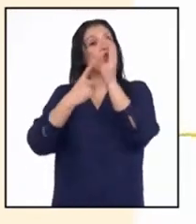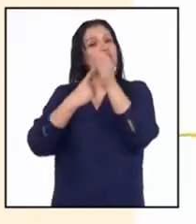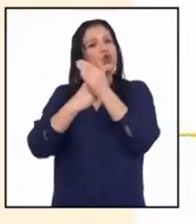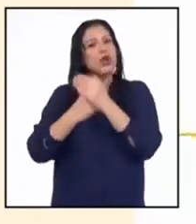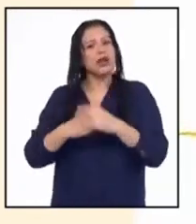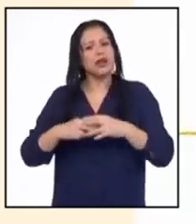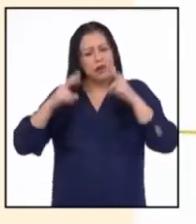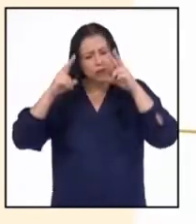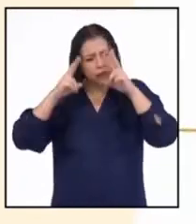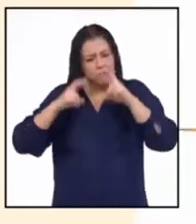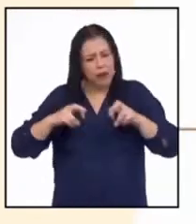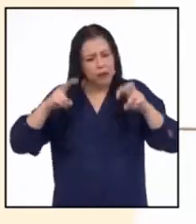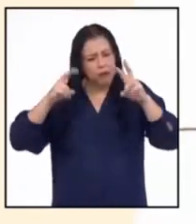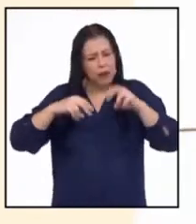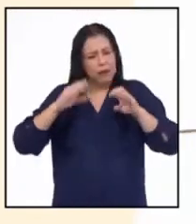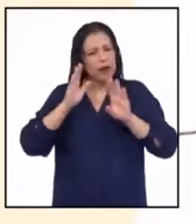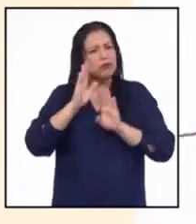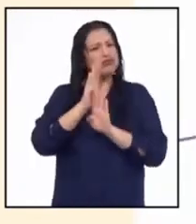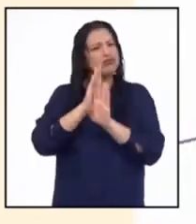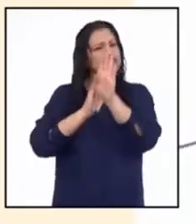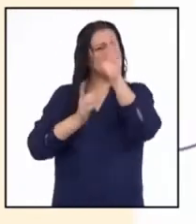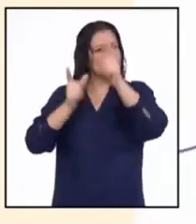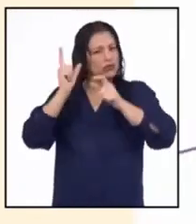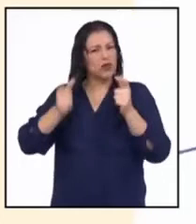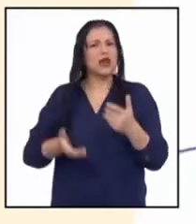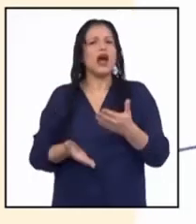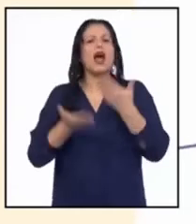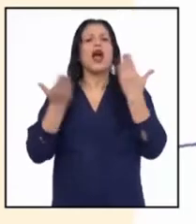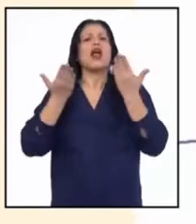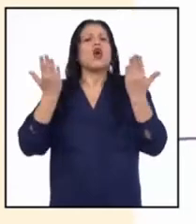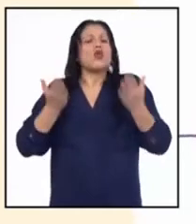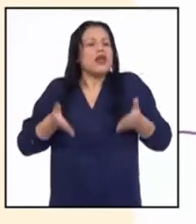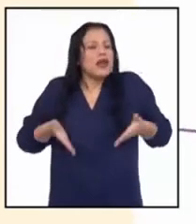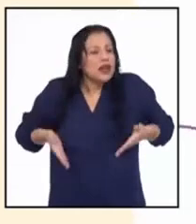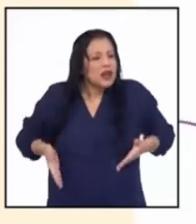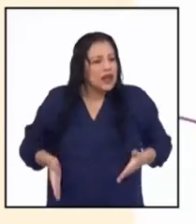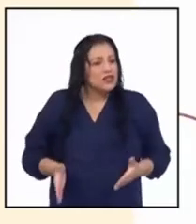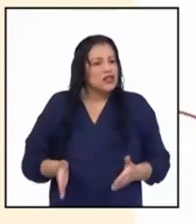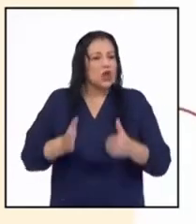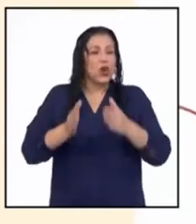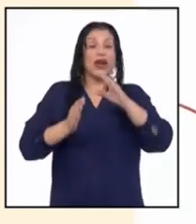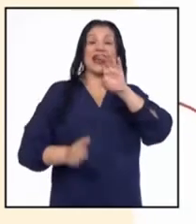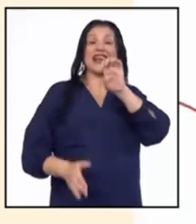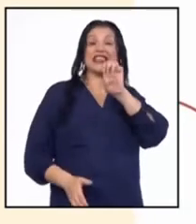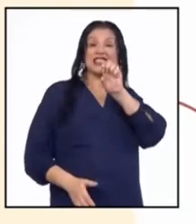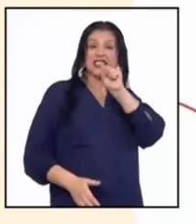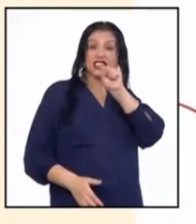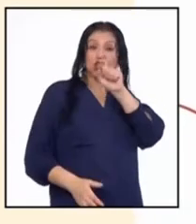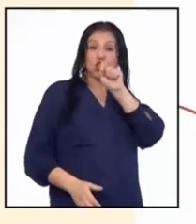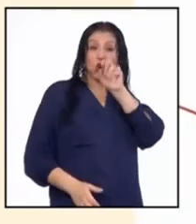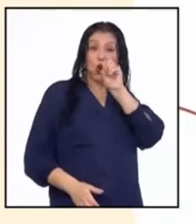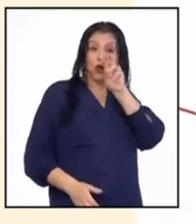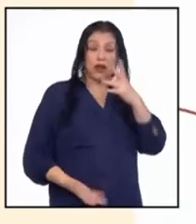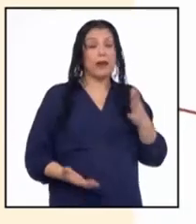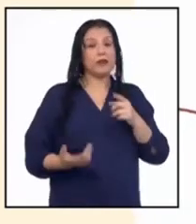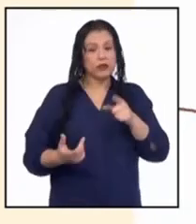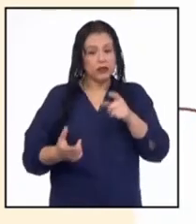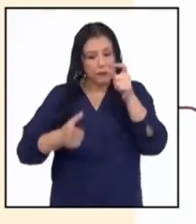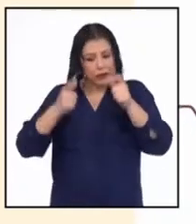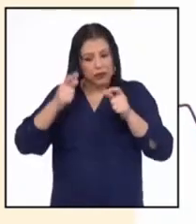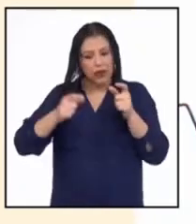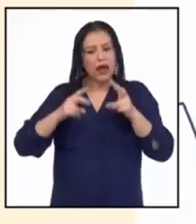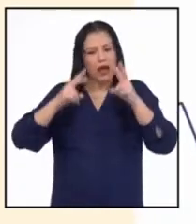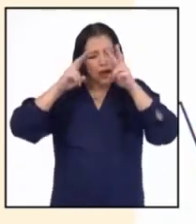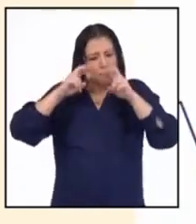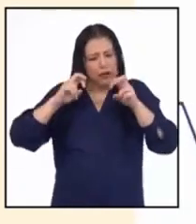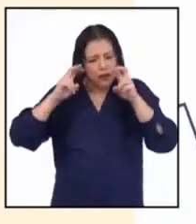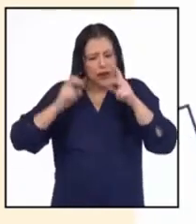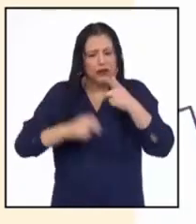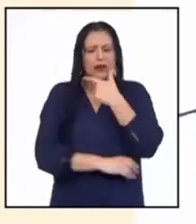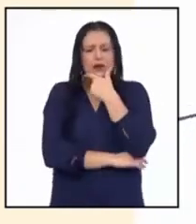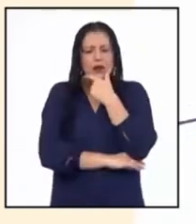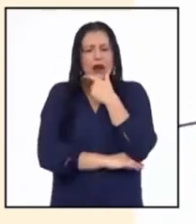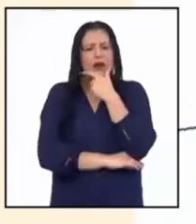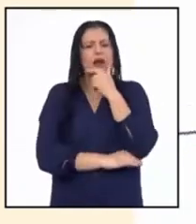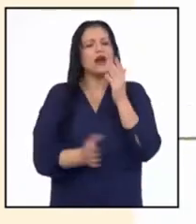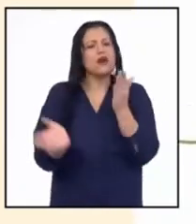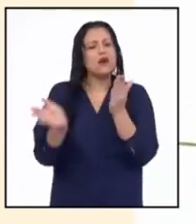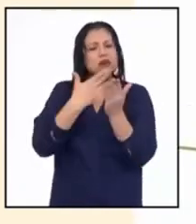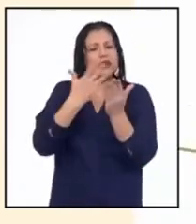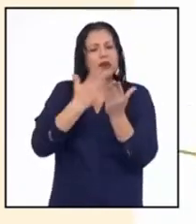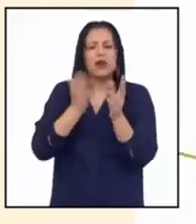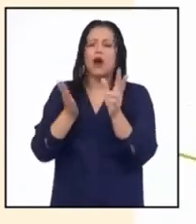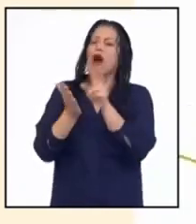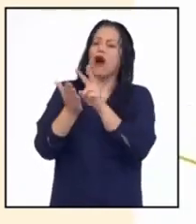humano. Nació en Estonia. Los autores del texto que estamos analizando tomaron fragmento de su artículo